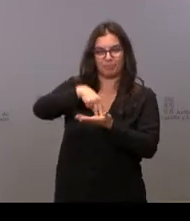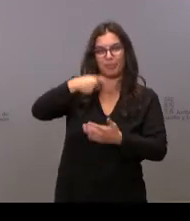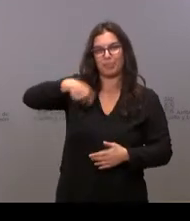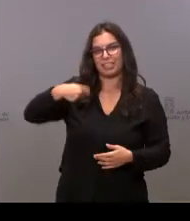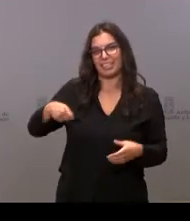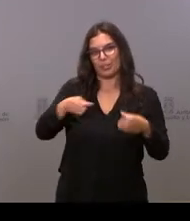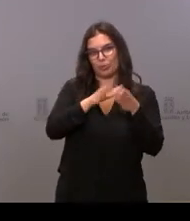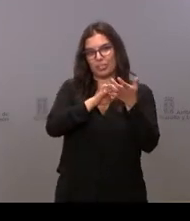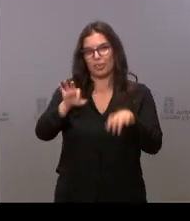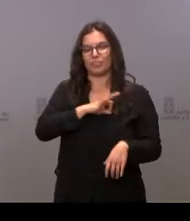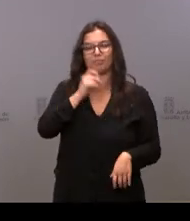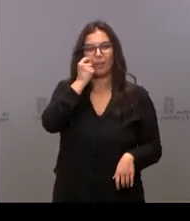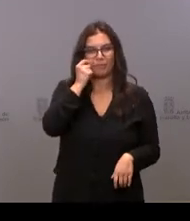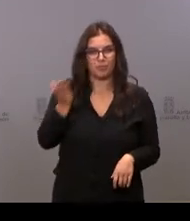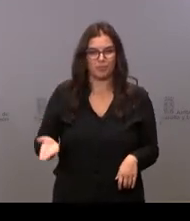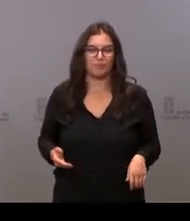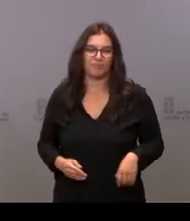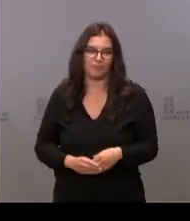de Castilla y León, don Alfonso Fernández Mañueco.